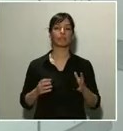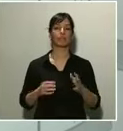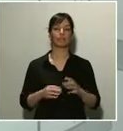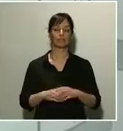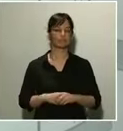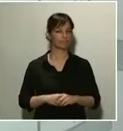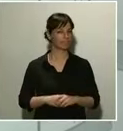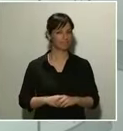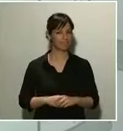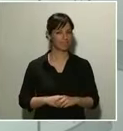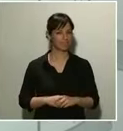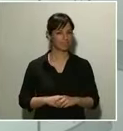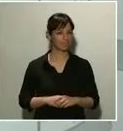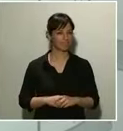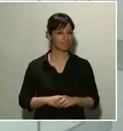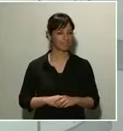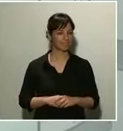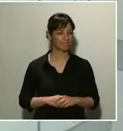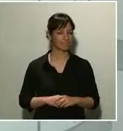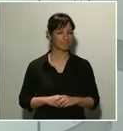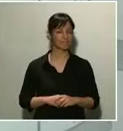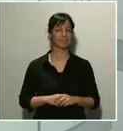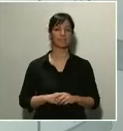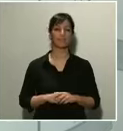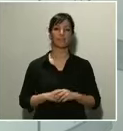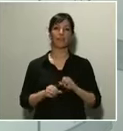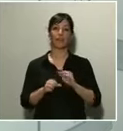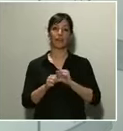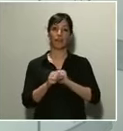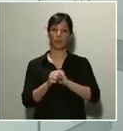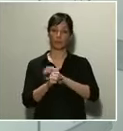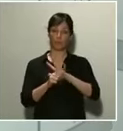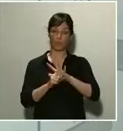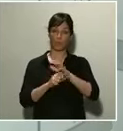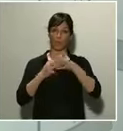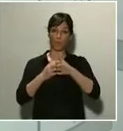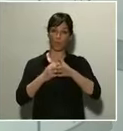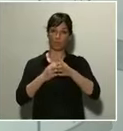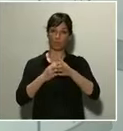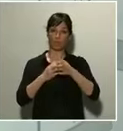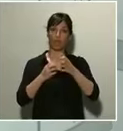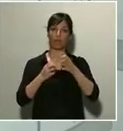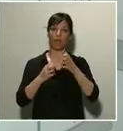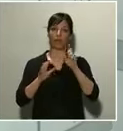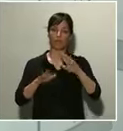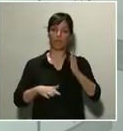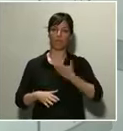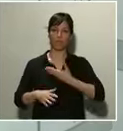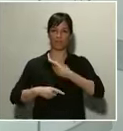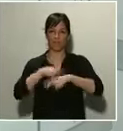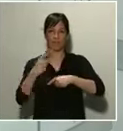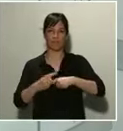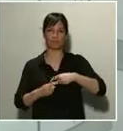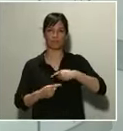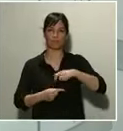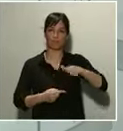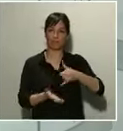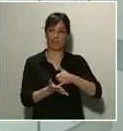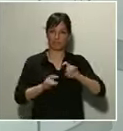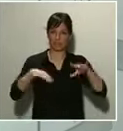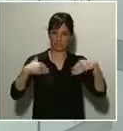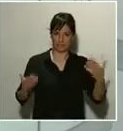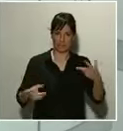se transmita a la economía de las familias y a los más vulnerables. En esta lucha contra la propagación del virus, las